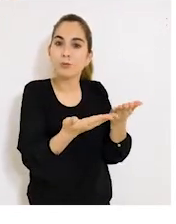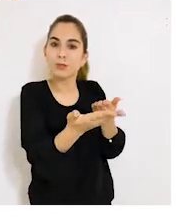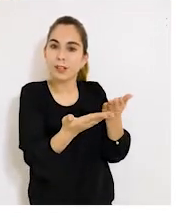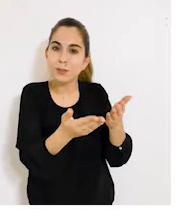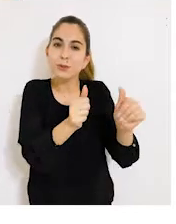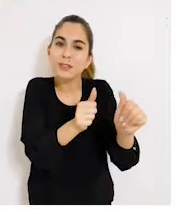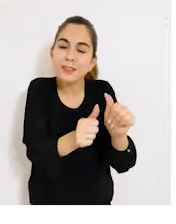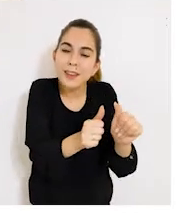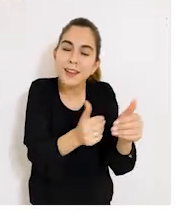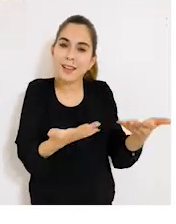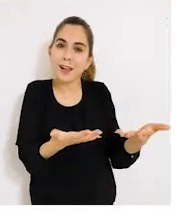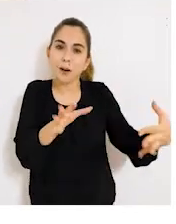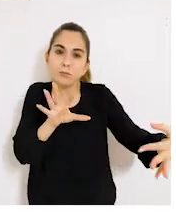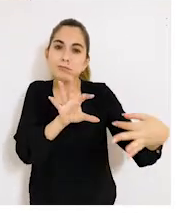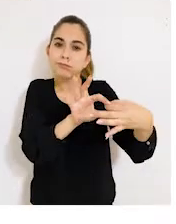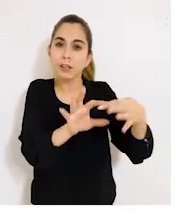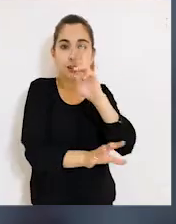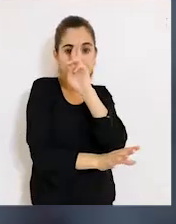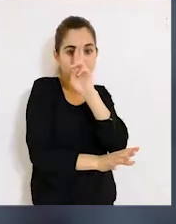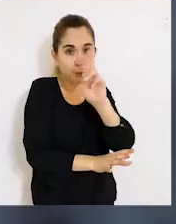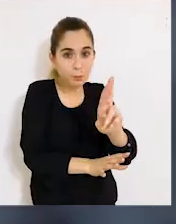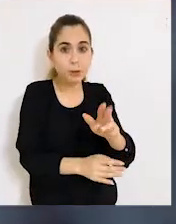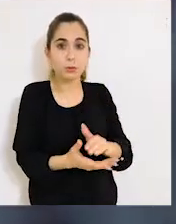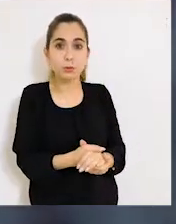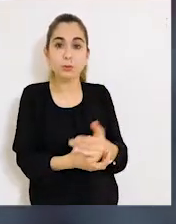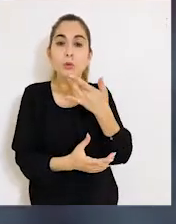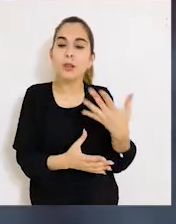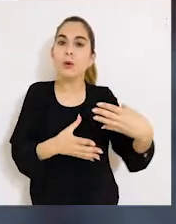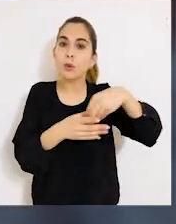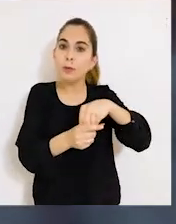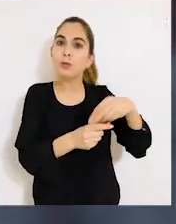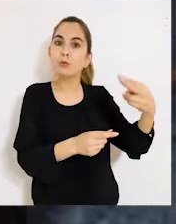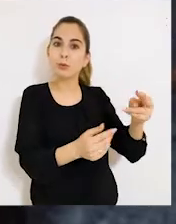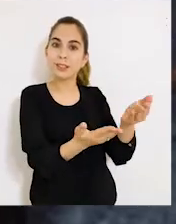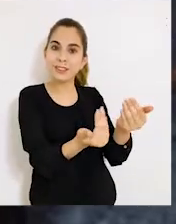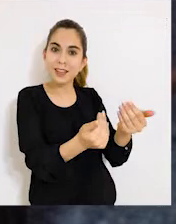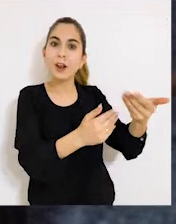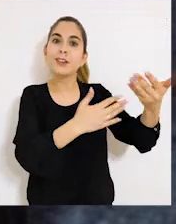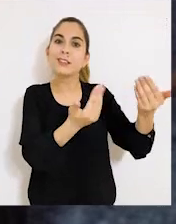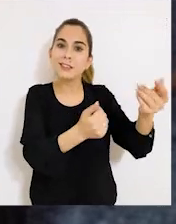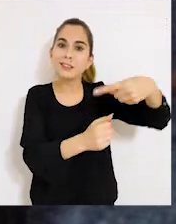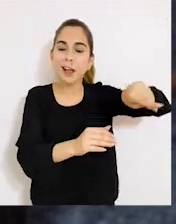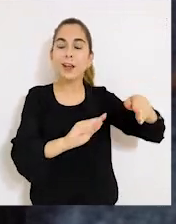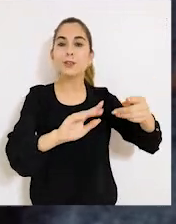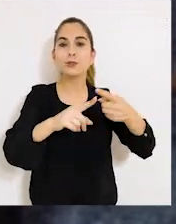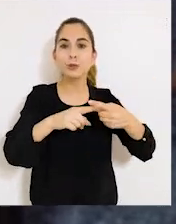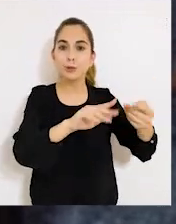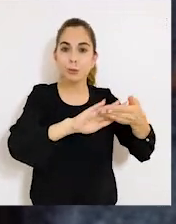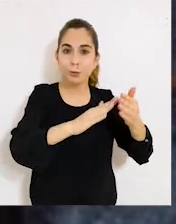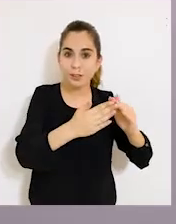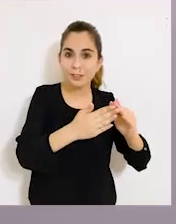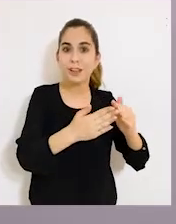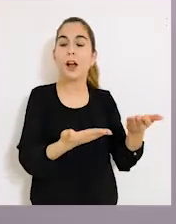cercano, pertinente y respetuoso. Al considerar los requerimientos de los socios comunitarios y las comunidades destinatarias,